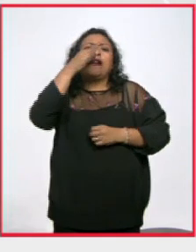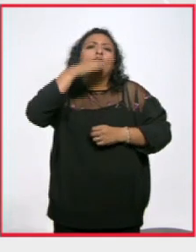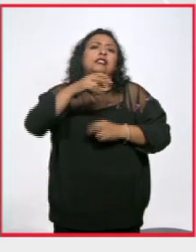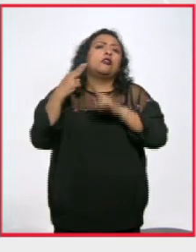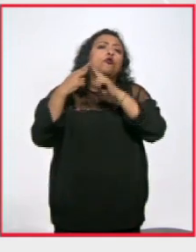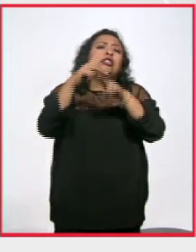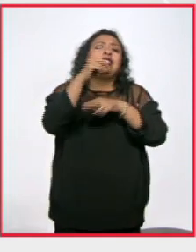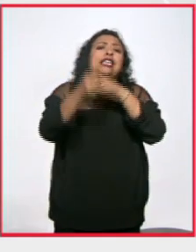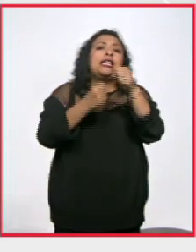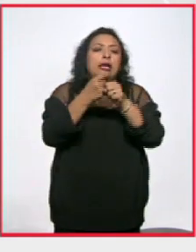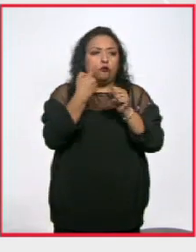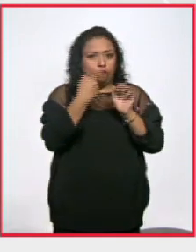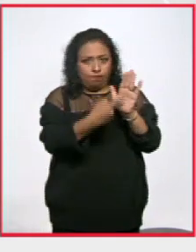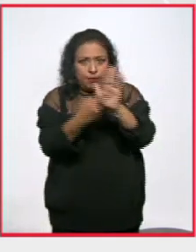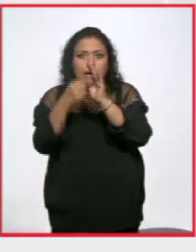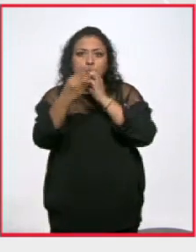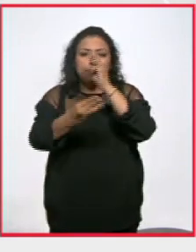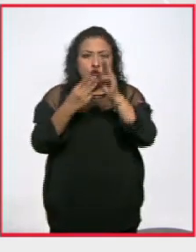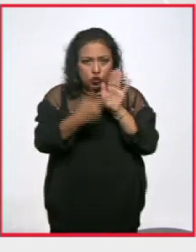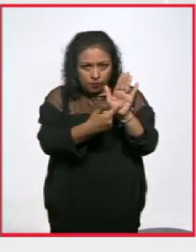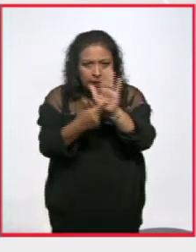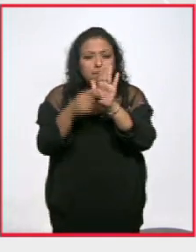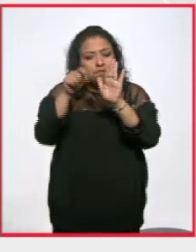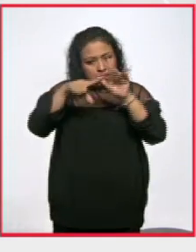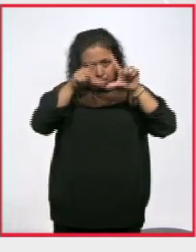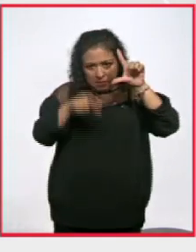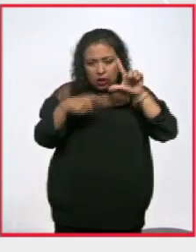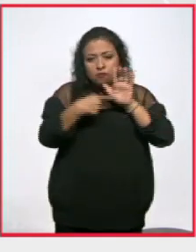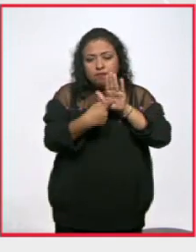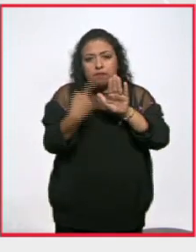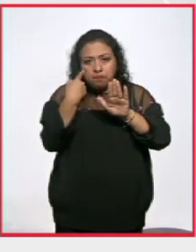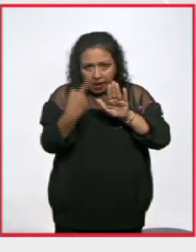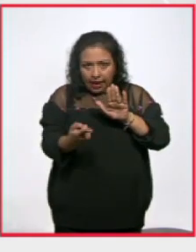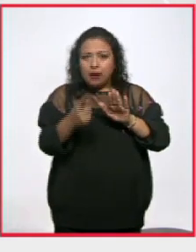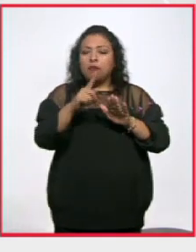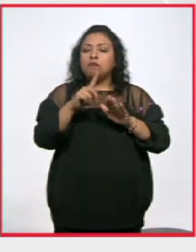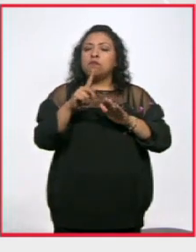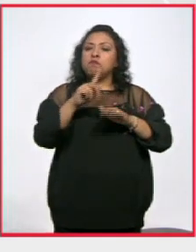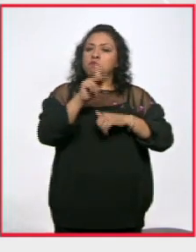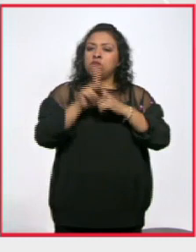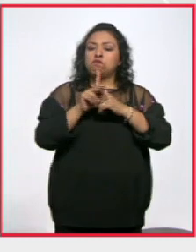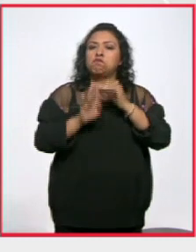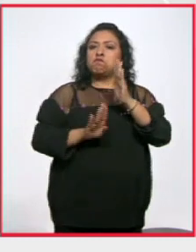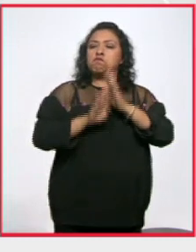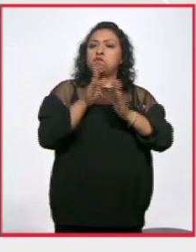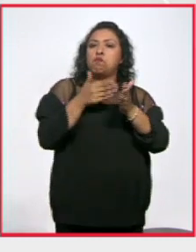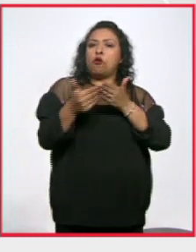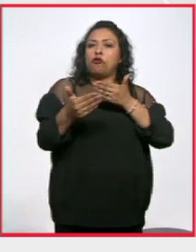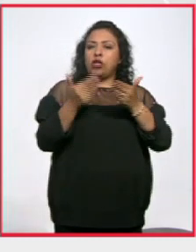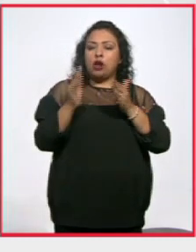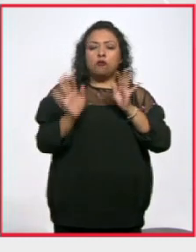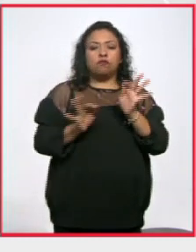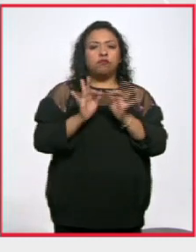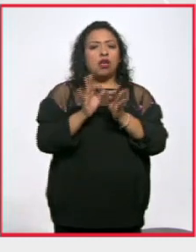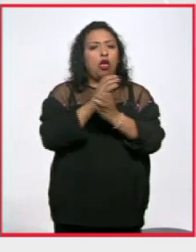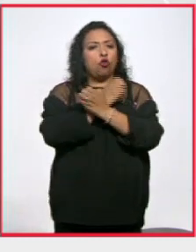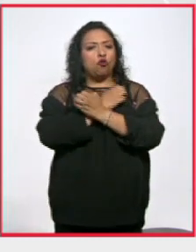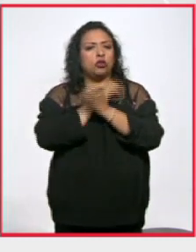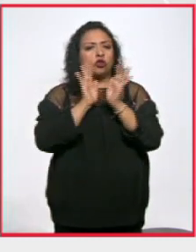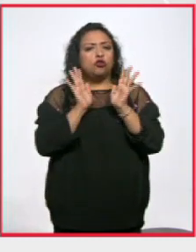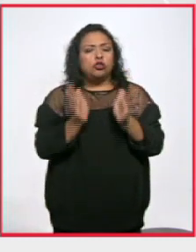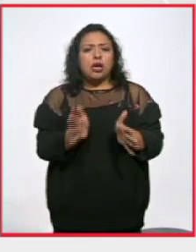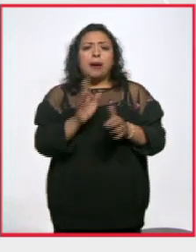centenario era mostrar al mundo y bueno también a México que el país se había modernizado que el país se había civilizado que ya éramos